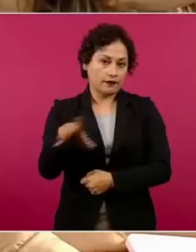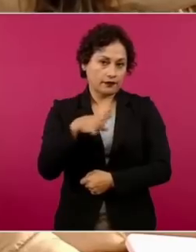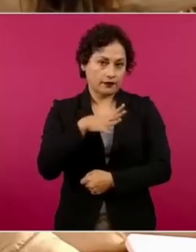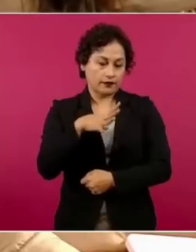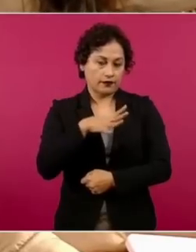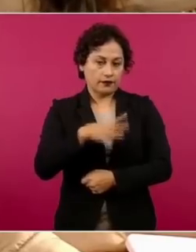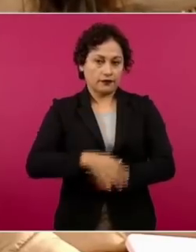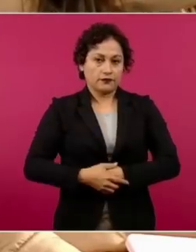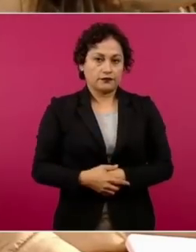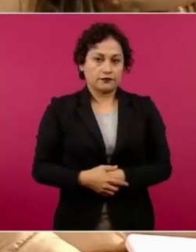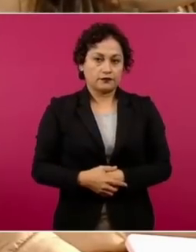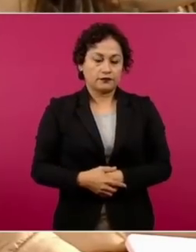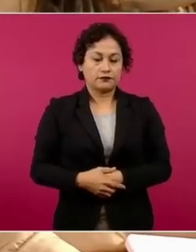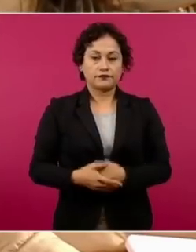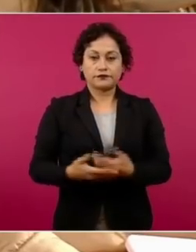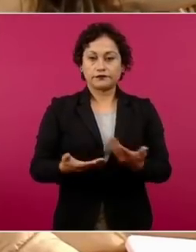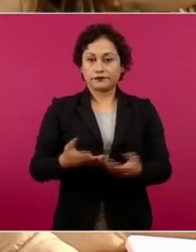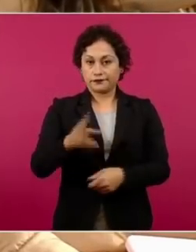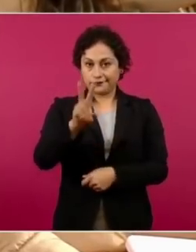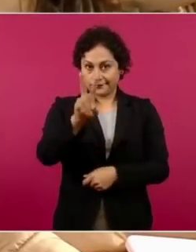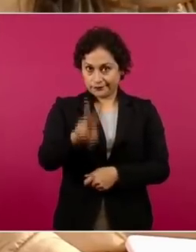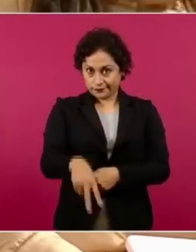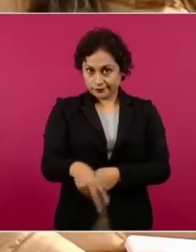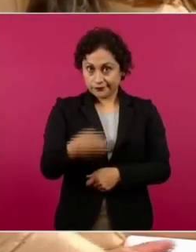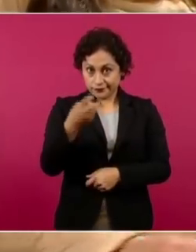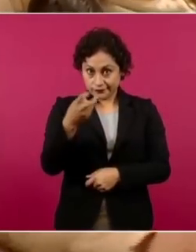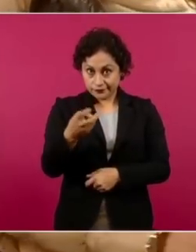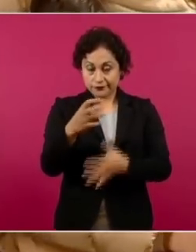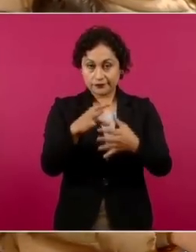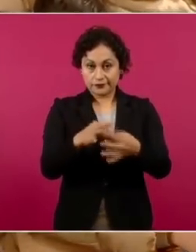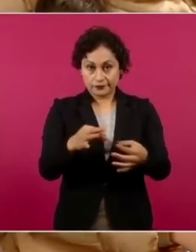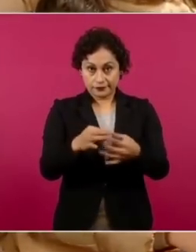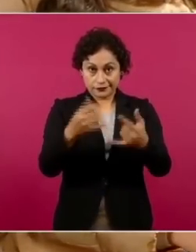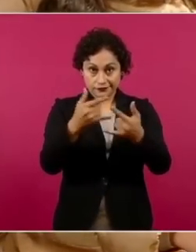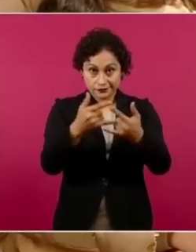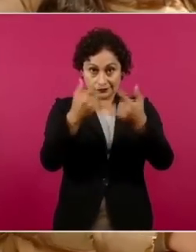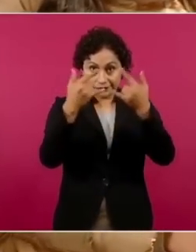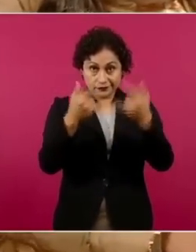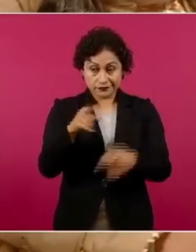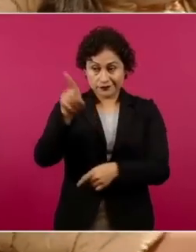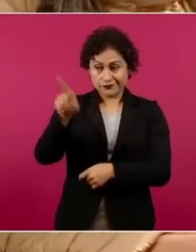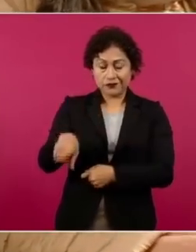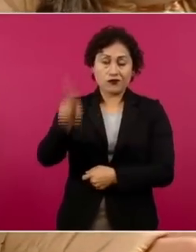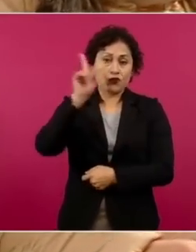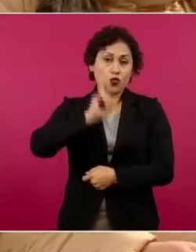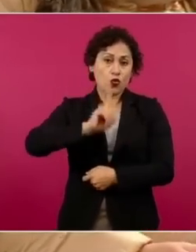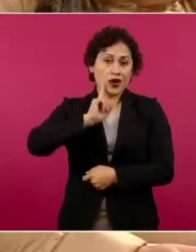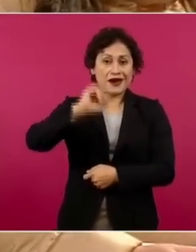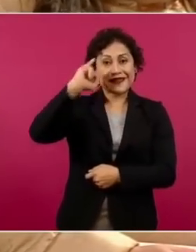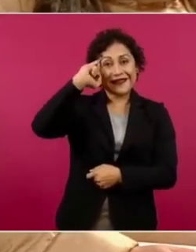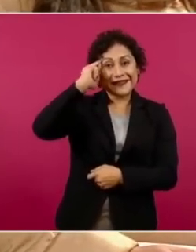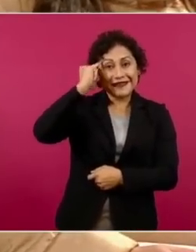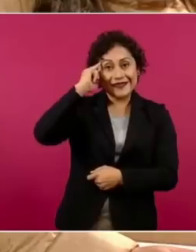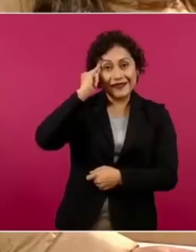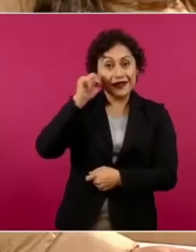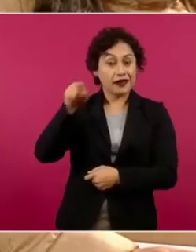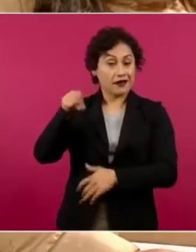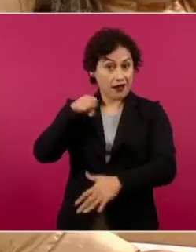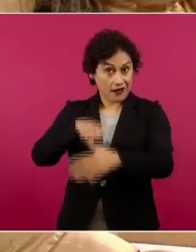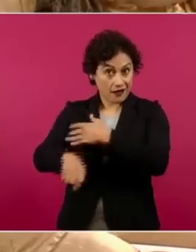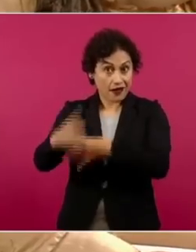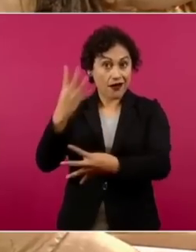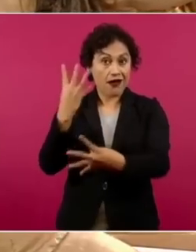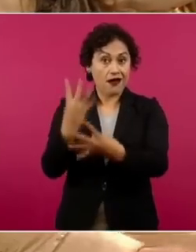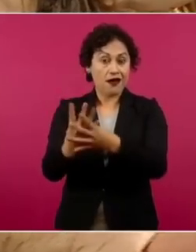Es un caso de una joven indígena que no tendría ni siquiera que estar presa, mucho